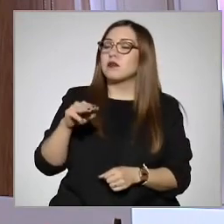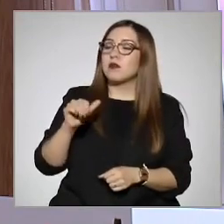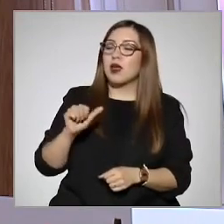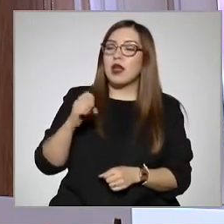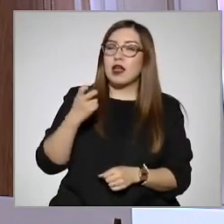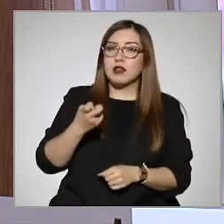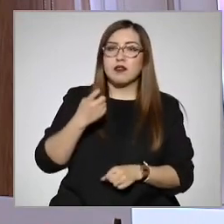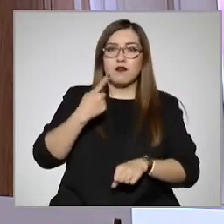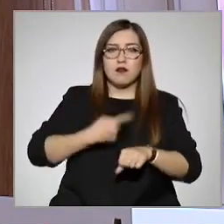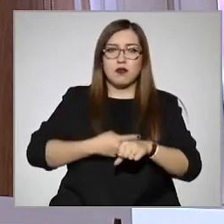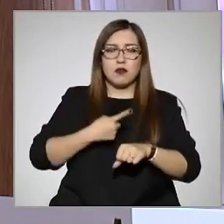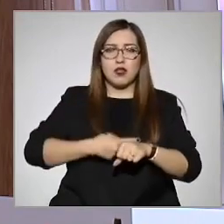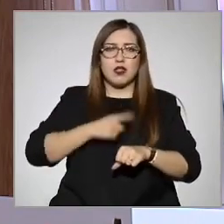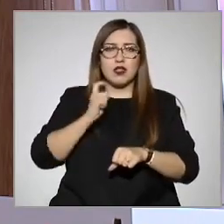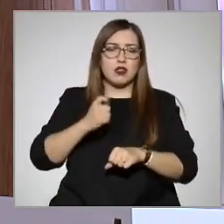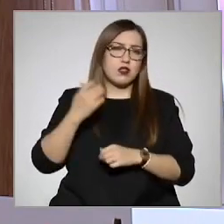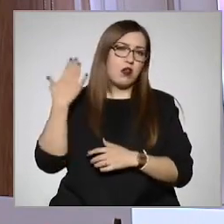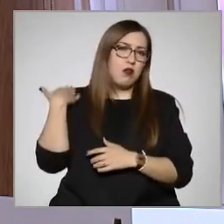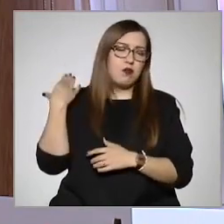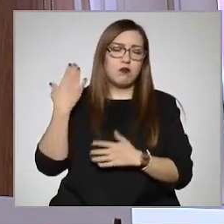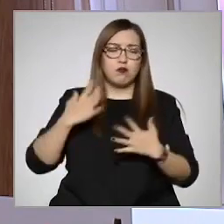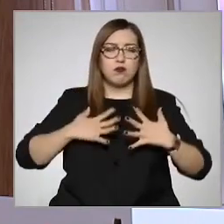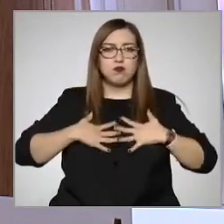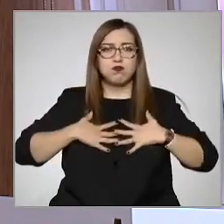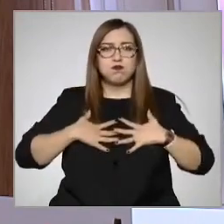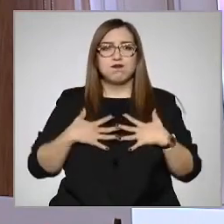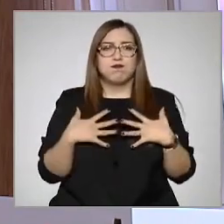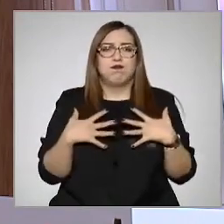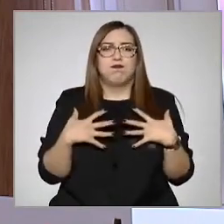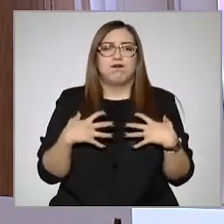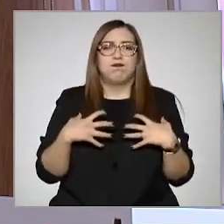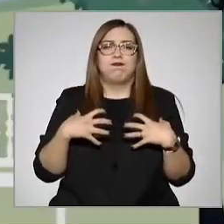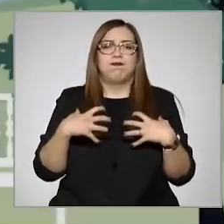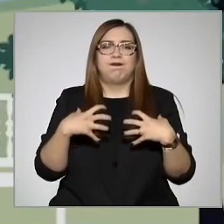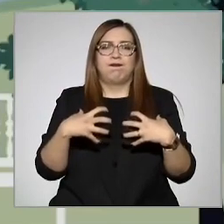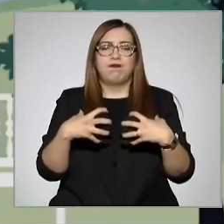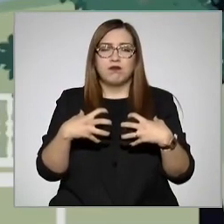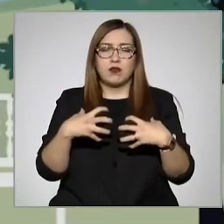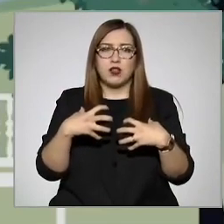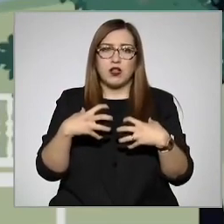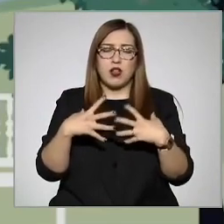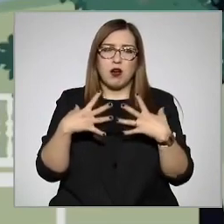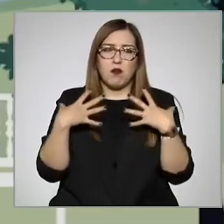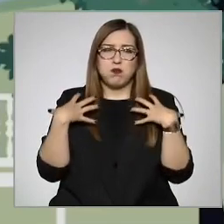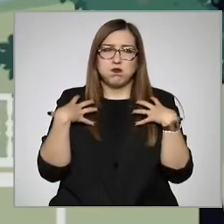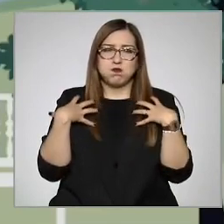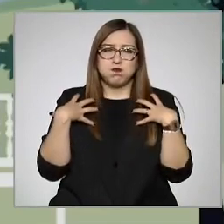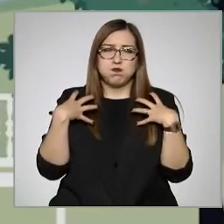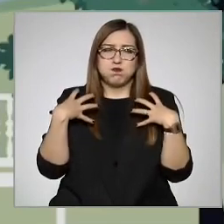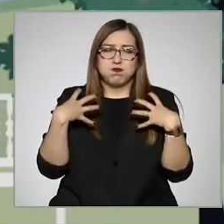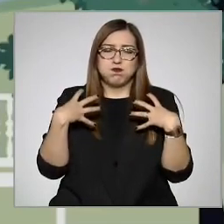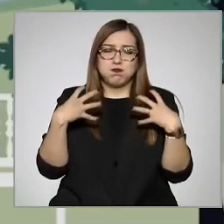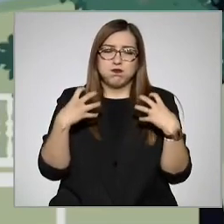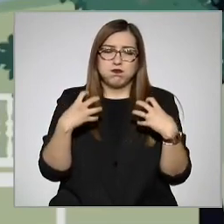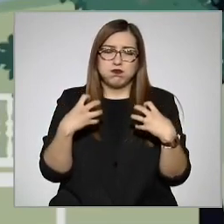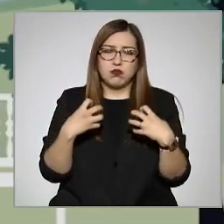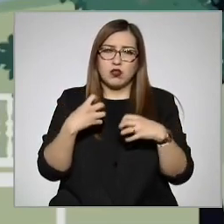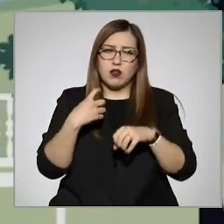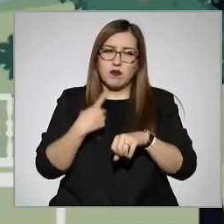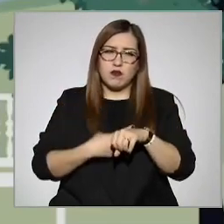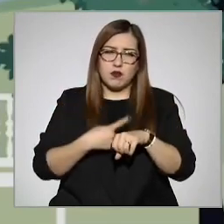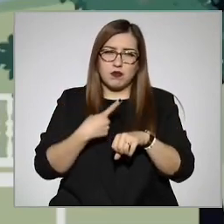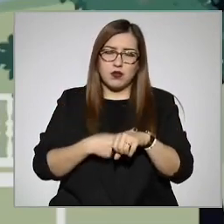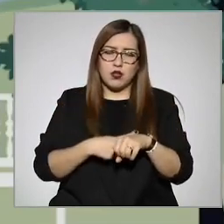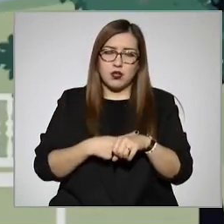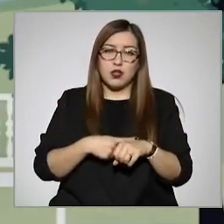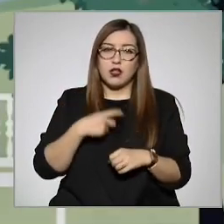inflamatoria de los bronquios y bronquiolos que generalmente después de